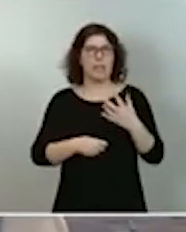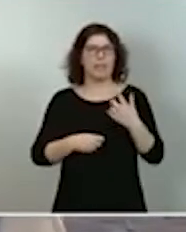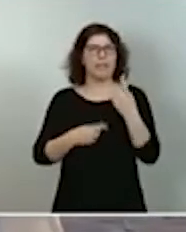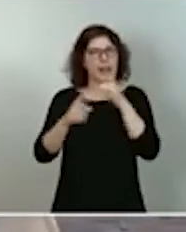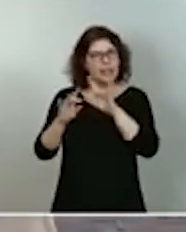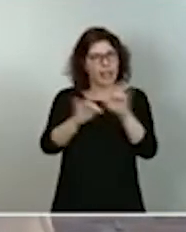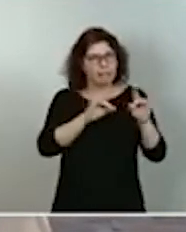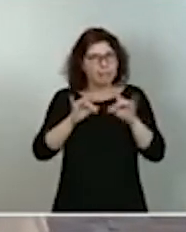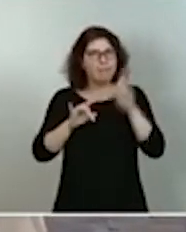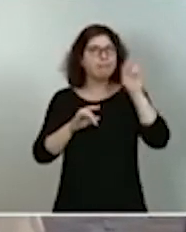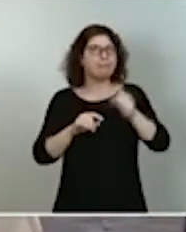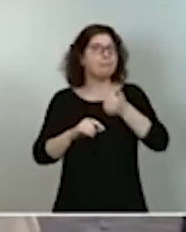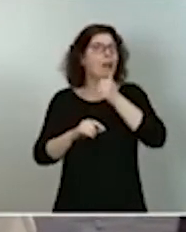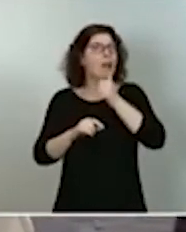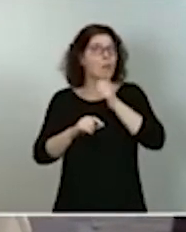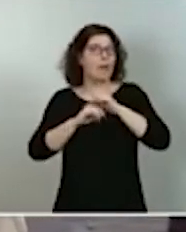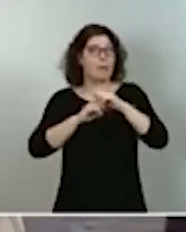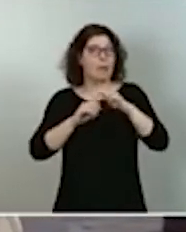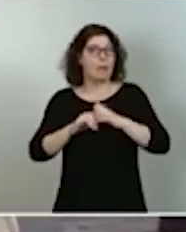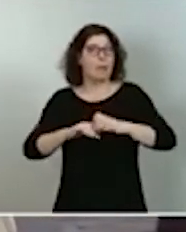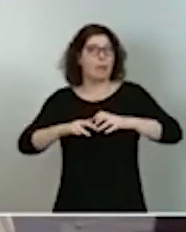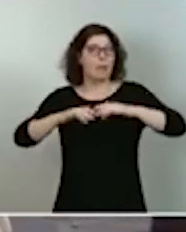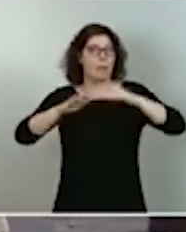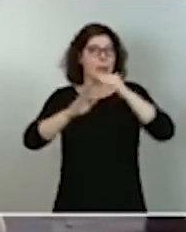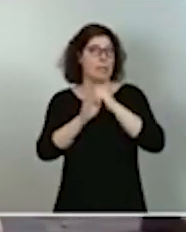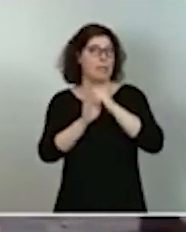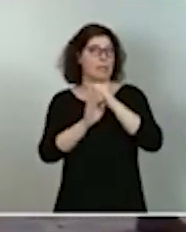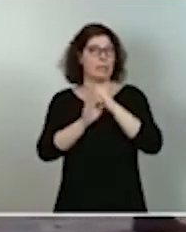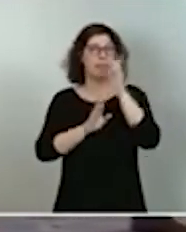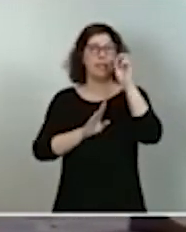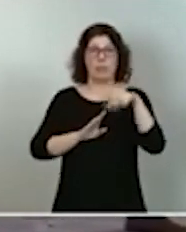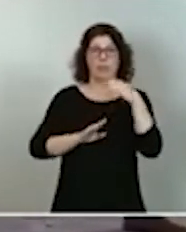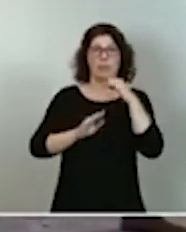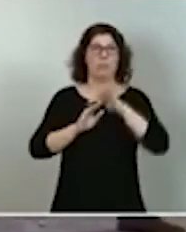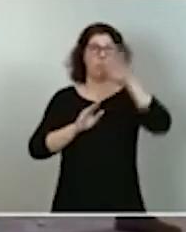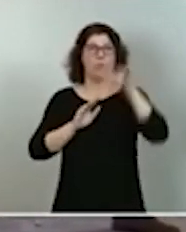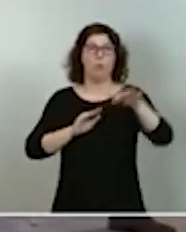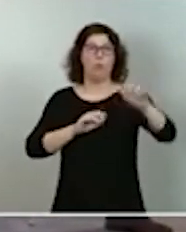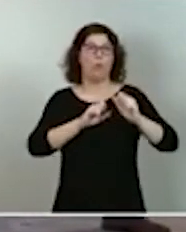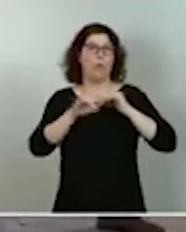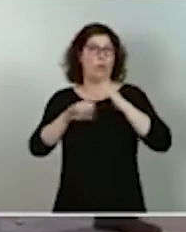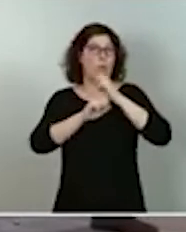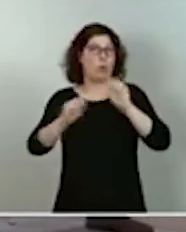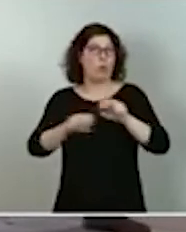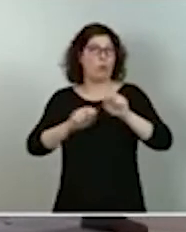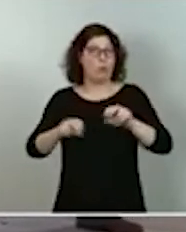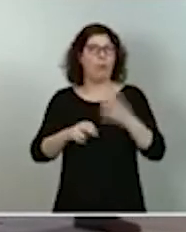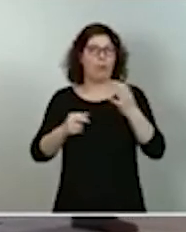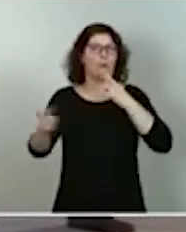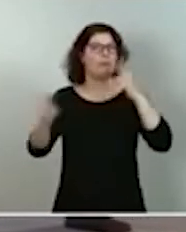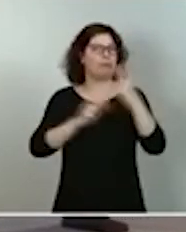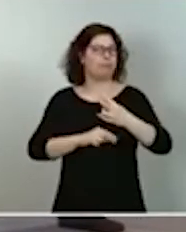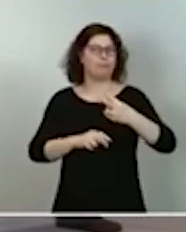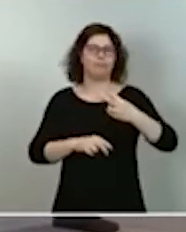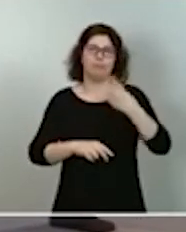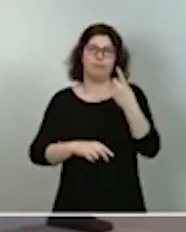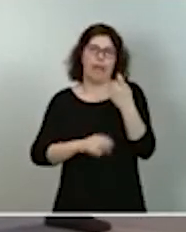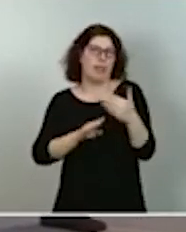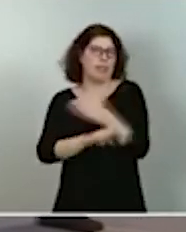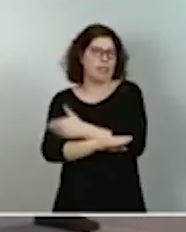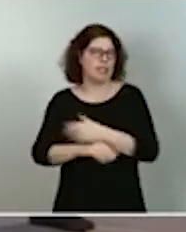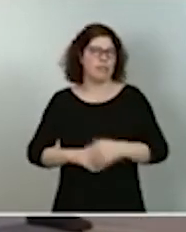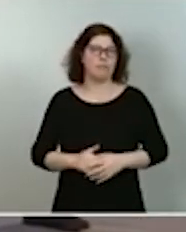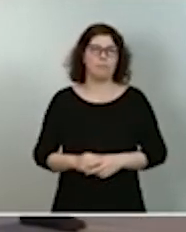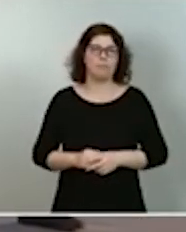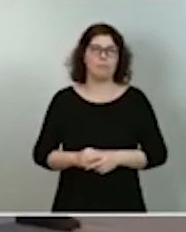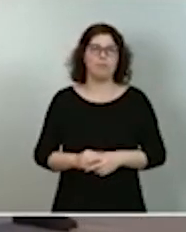nivel del mar y la frecuencia y virulencia de los temporales marinos, necesita respuestas estructurales. No va a ser ni fácil